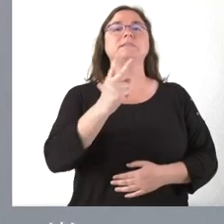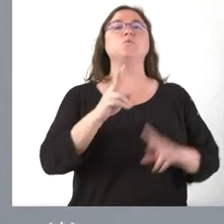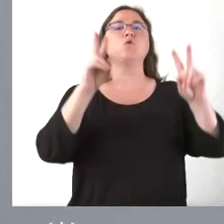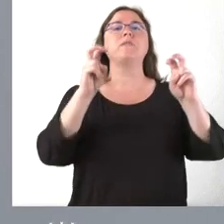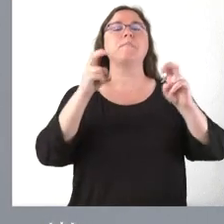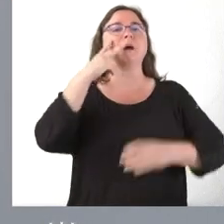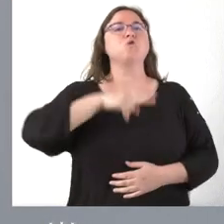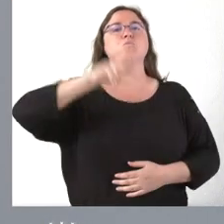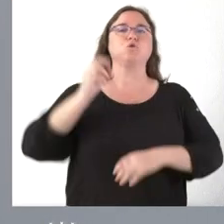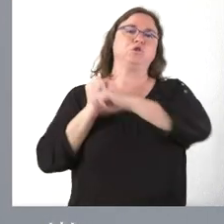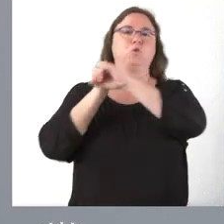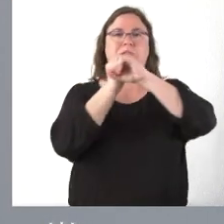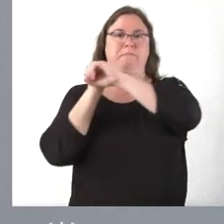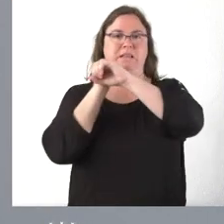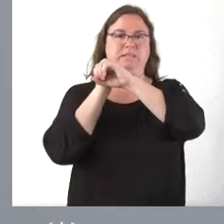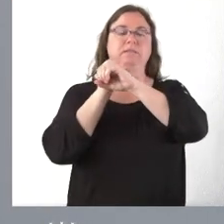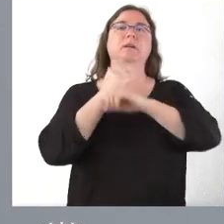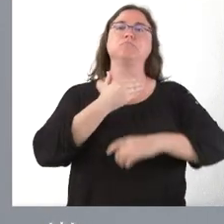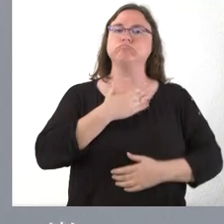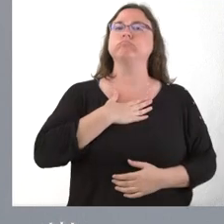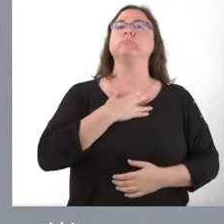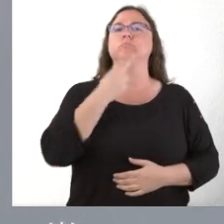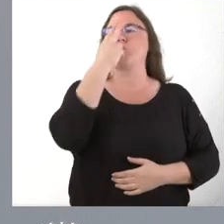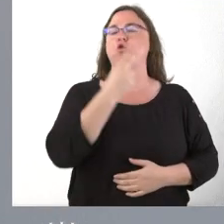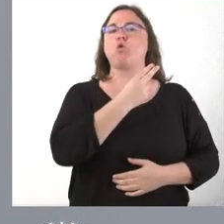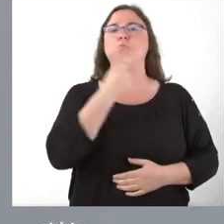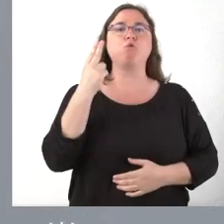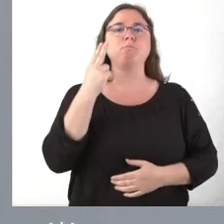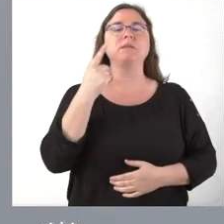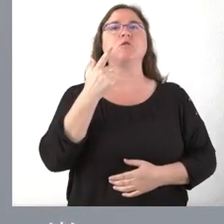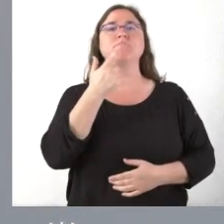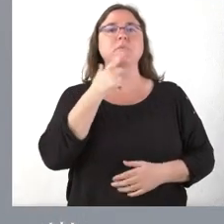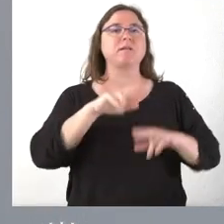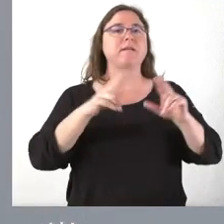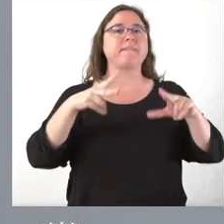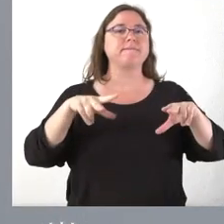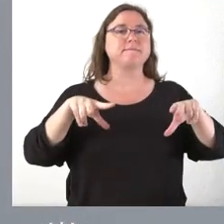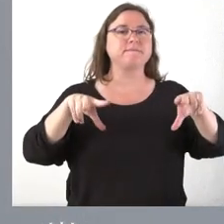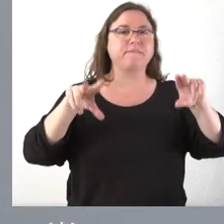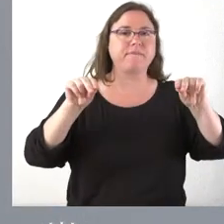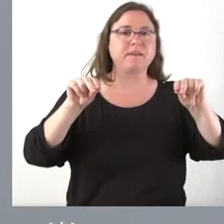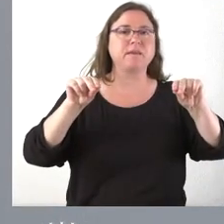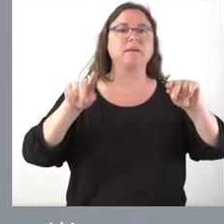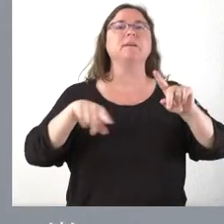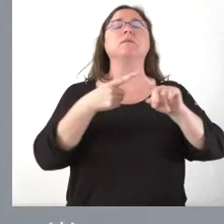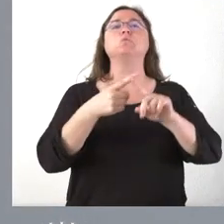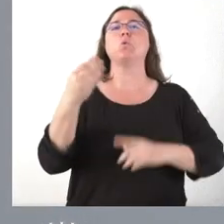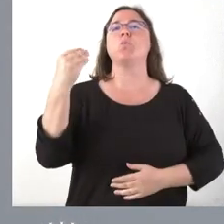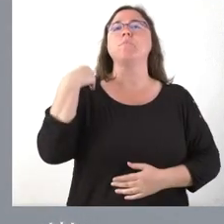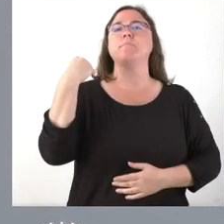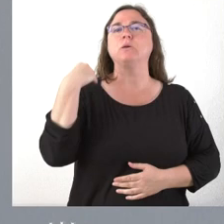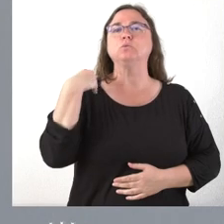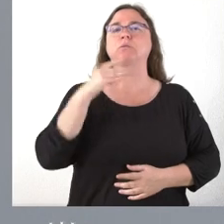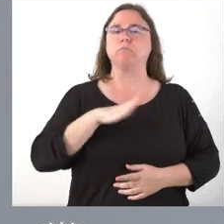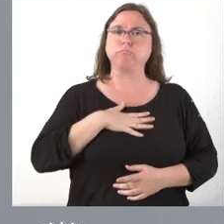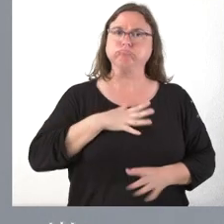reafirmamos nuestro compromiso con ese museo y con su realización, con su finalización. Usted me preguntaba si estaríamos dispuestos a